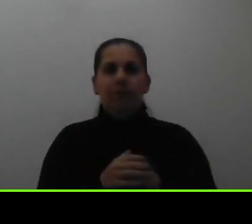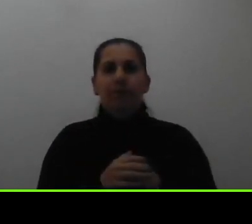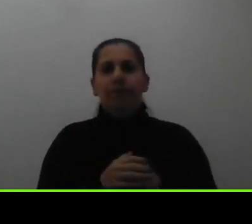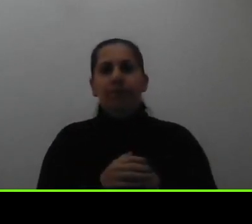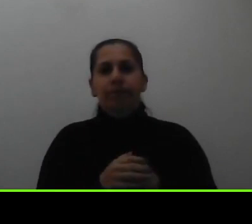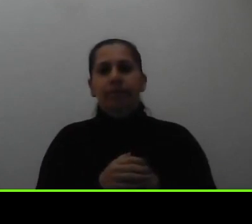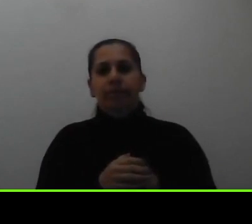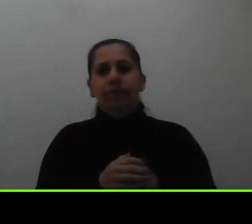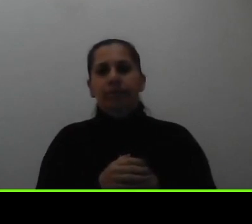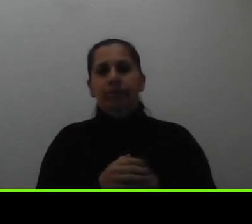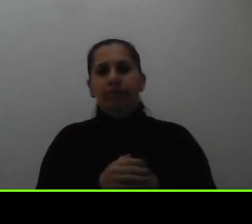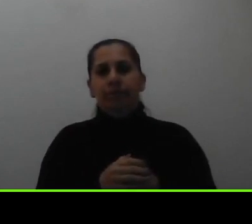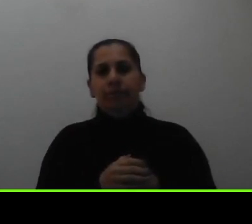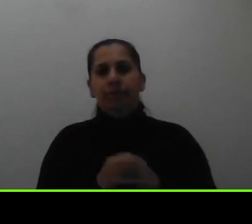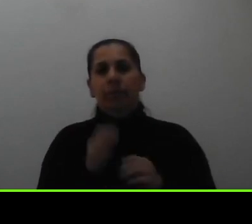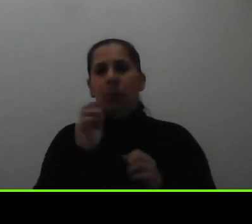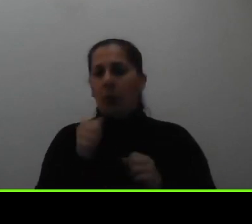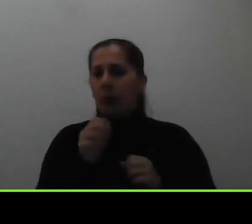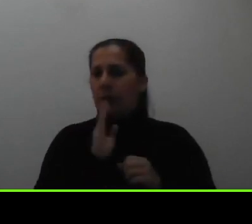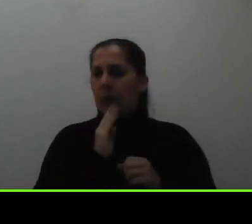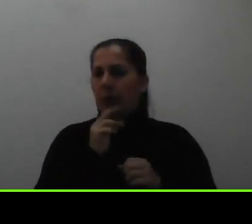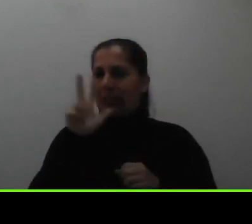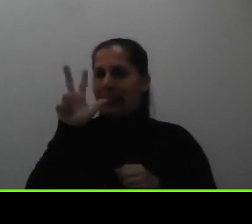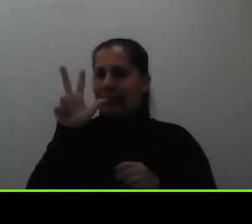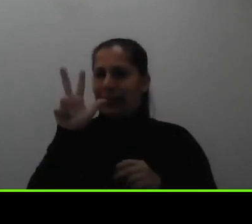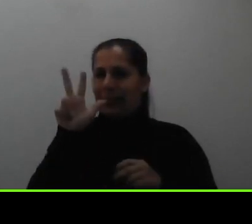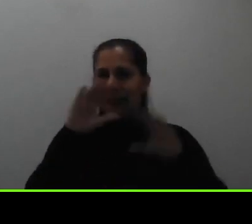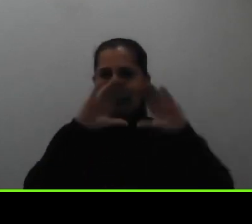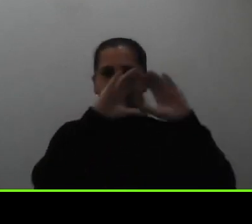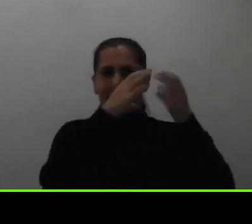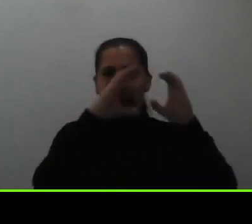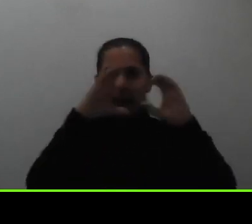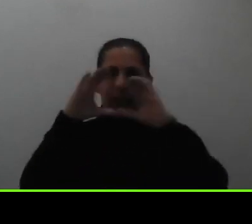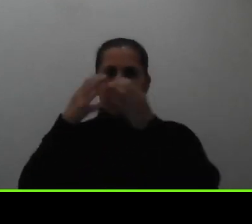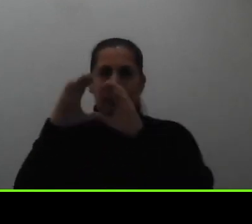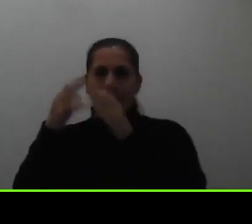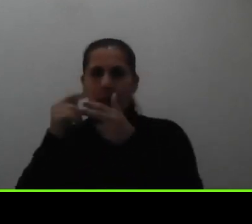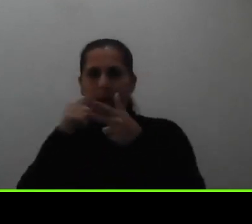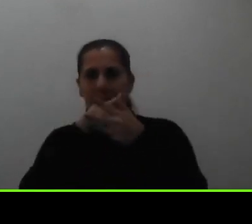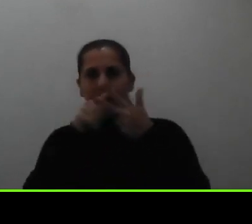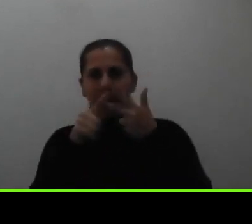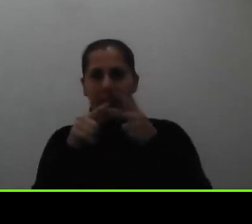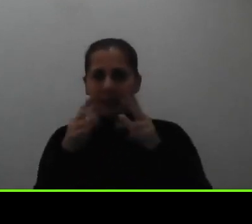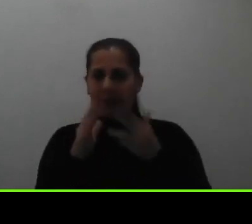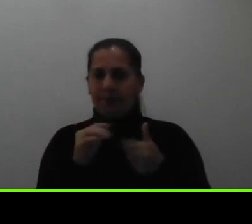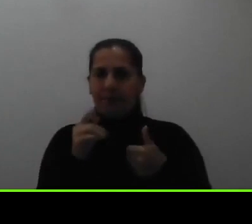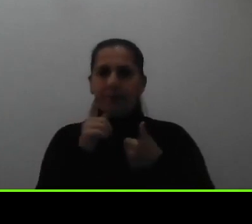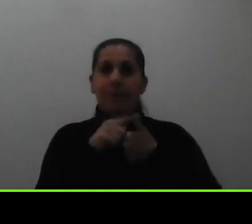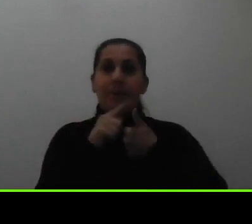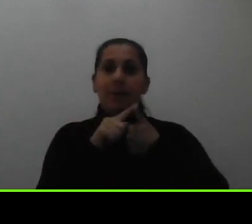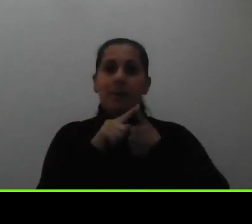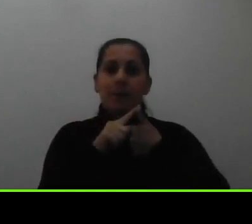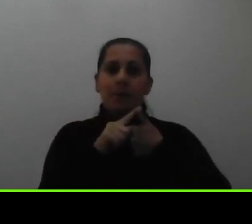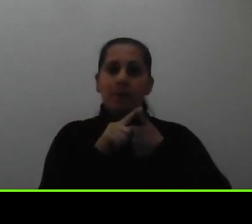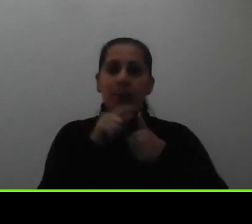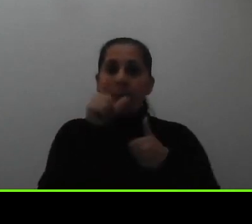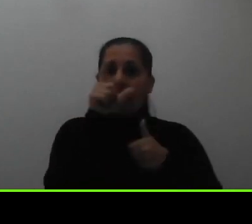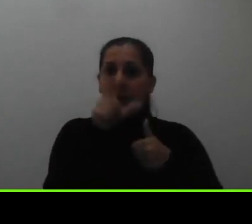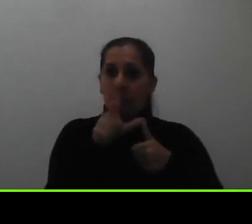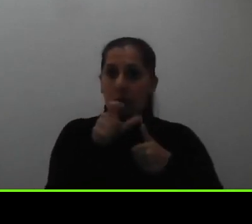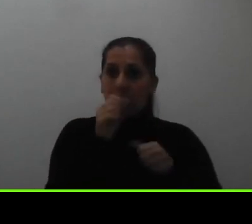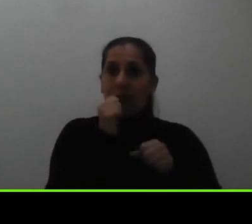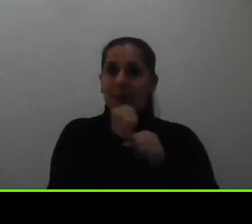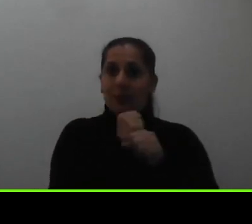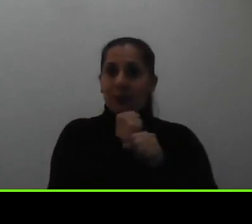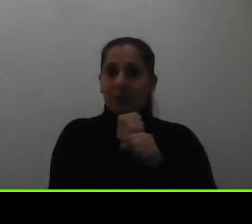de tres grandes categorías y ustedes lo van a ver en la lista de documentos están las personas que trabajan por